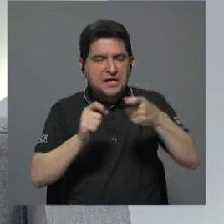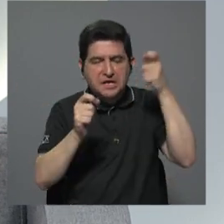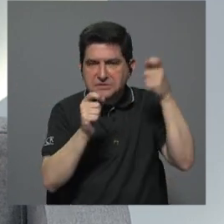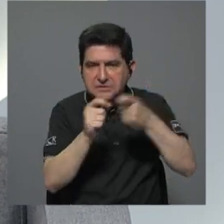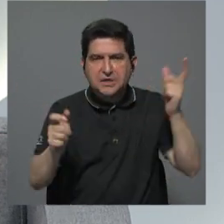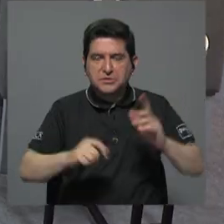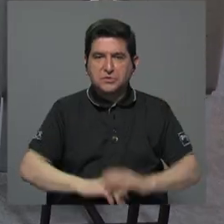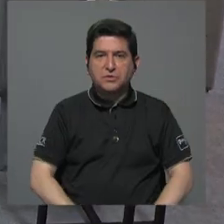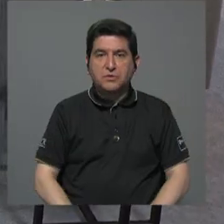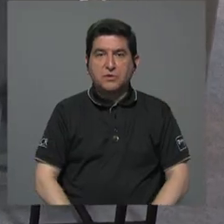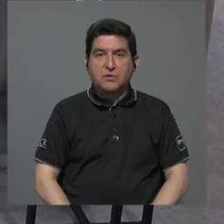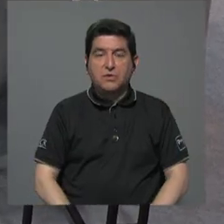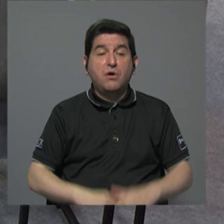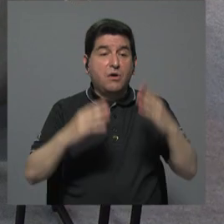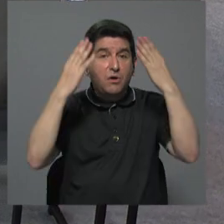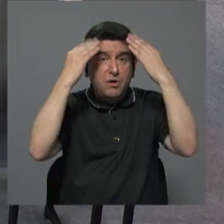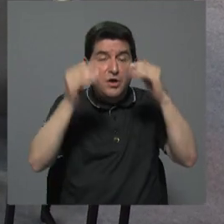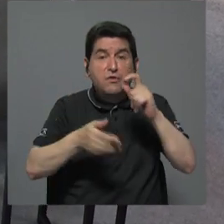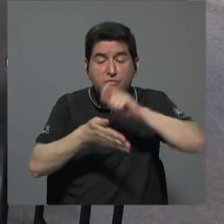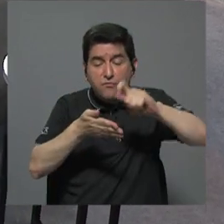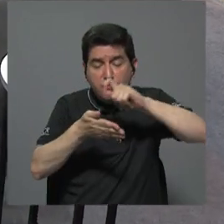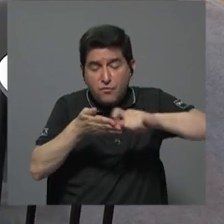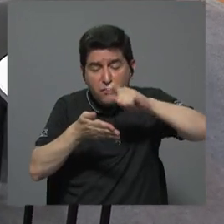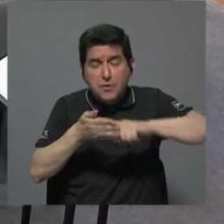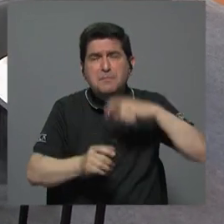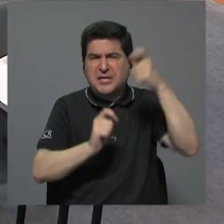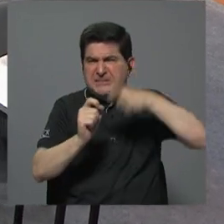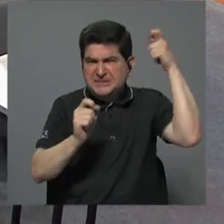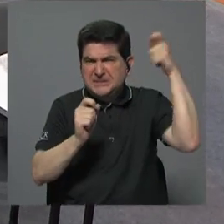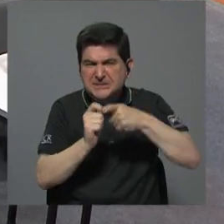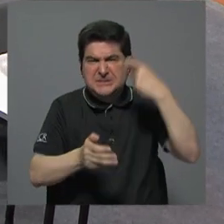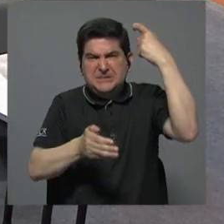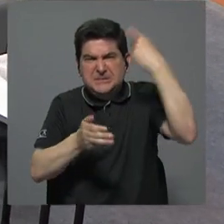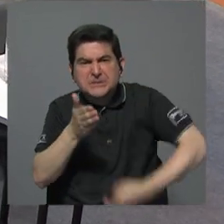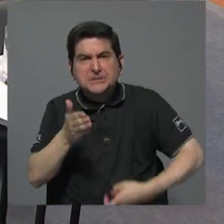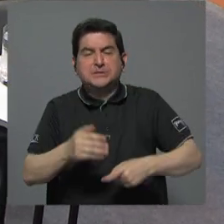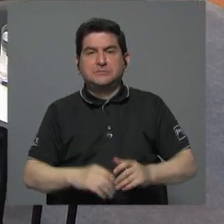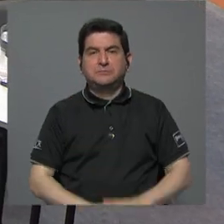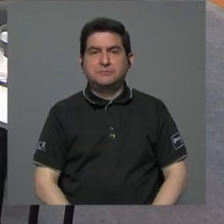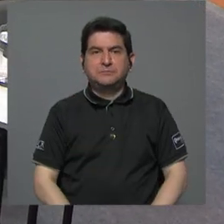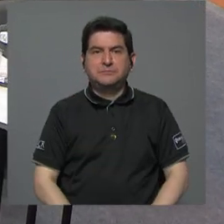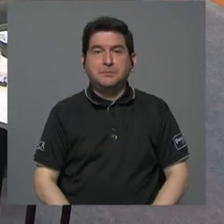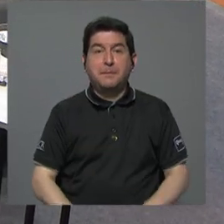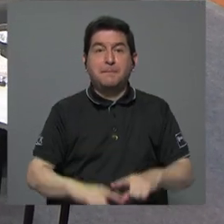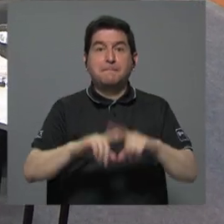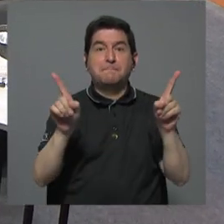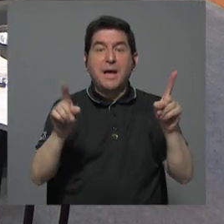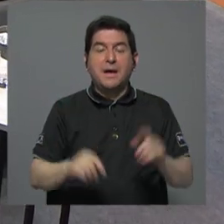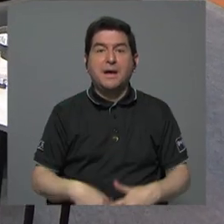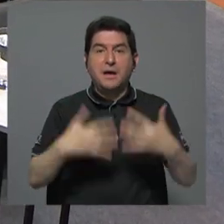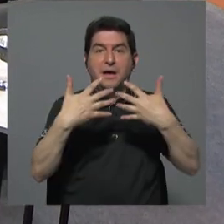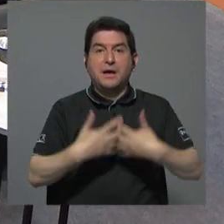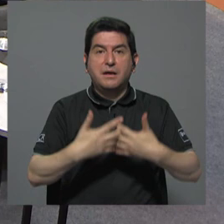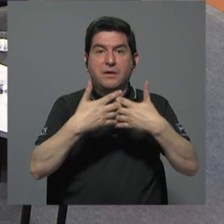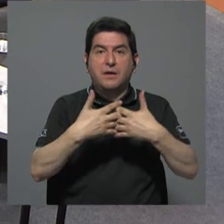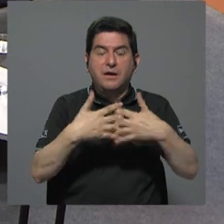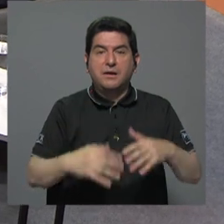y resulta que es un informe estrictísimo muy riguroso pero bueno a la empresa